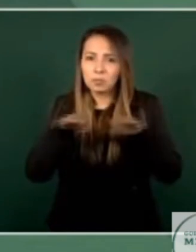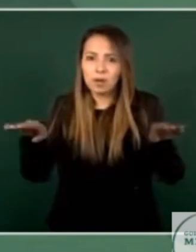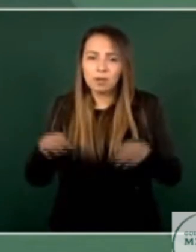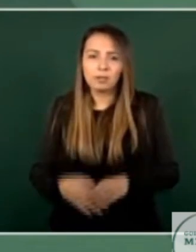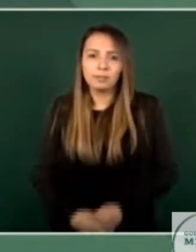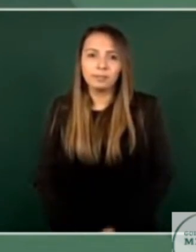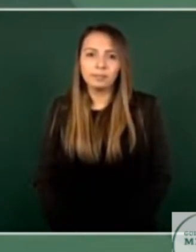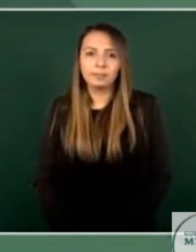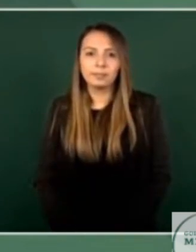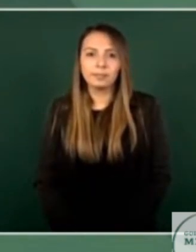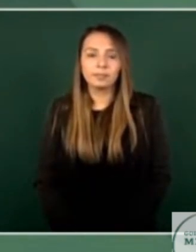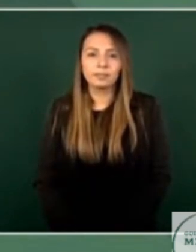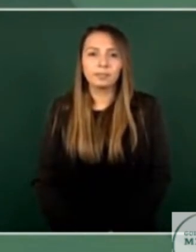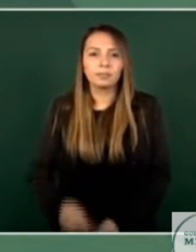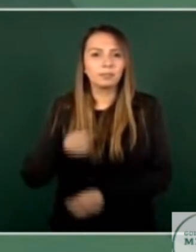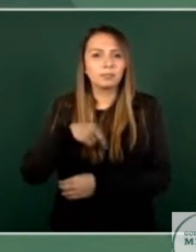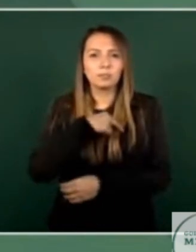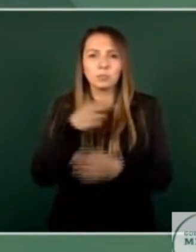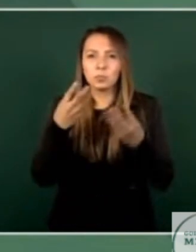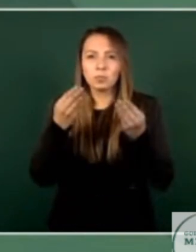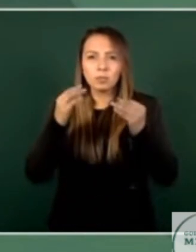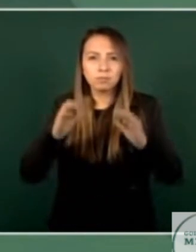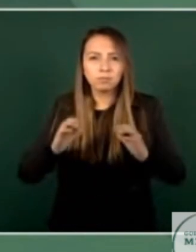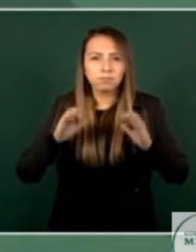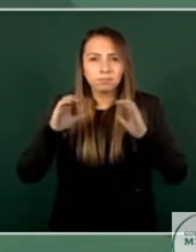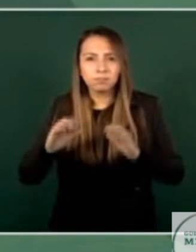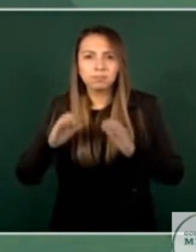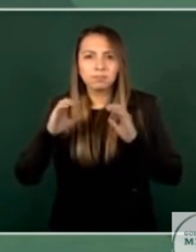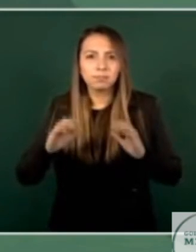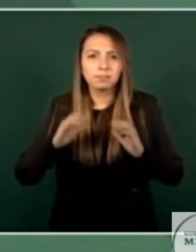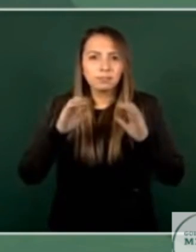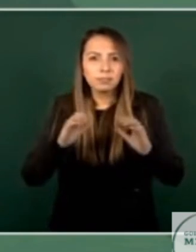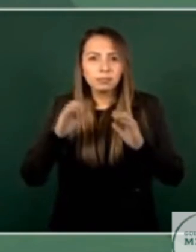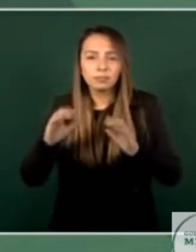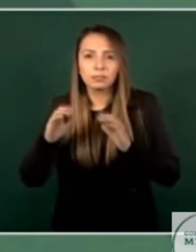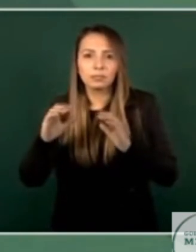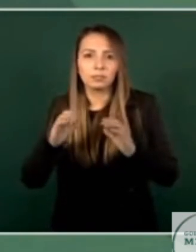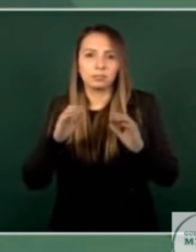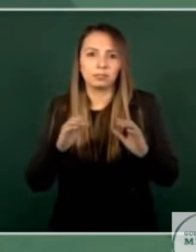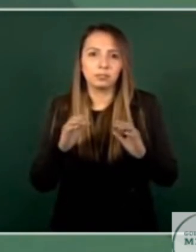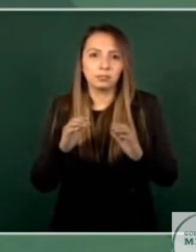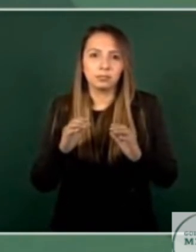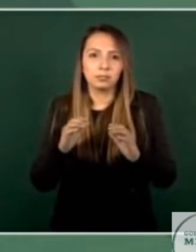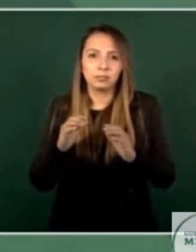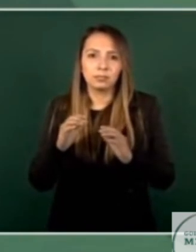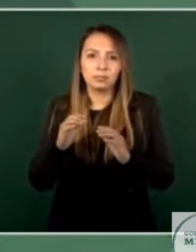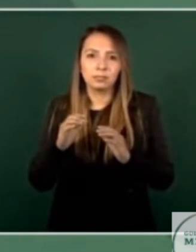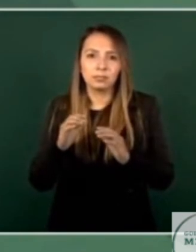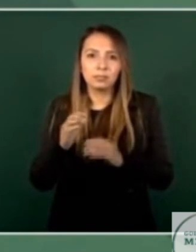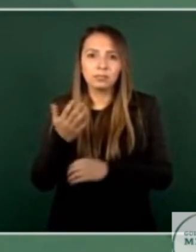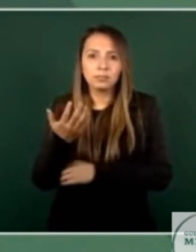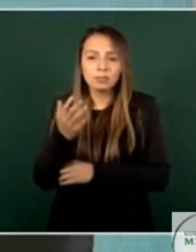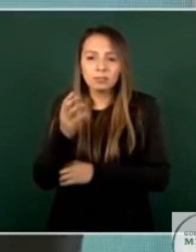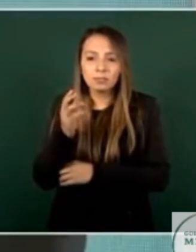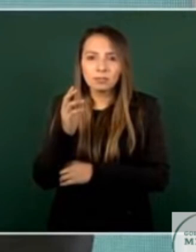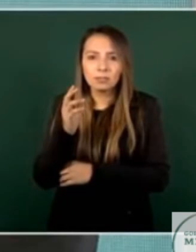hemos cuidado mucho el que no se